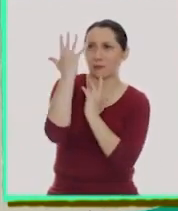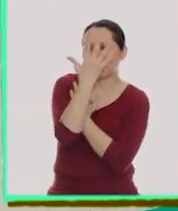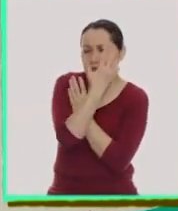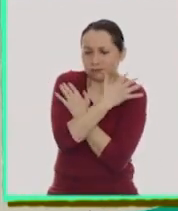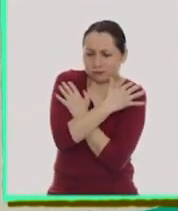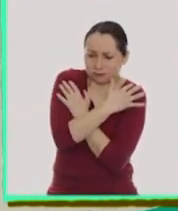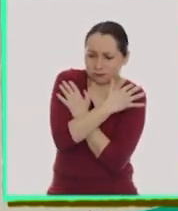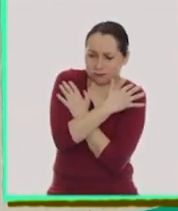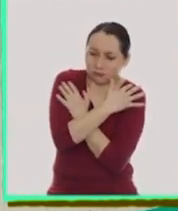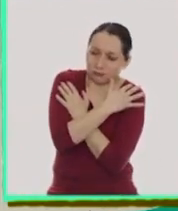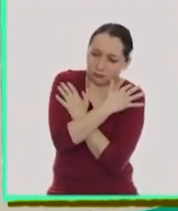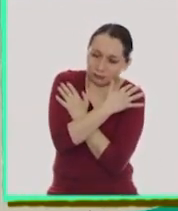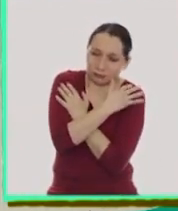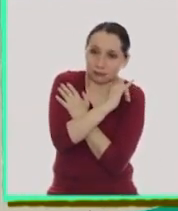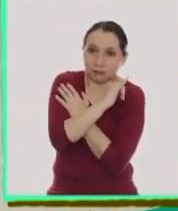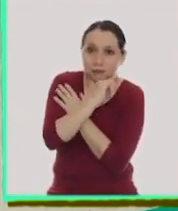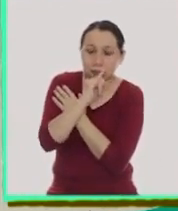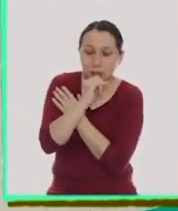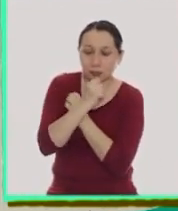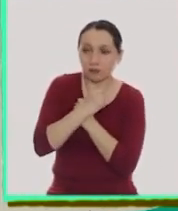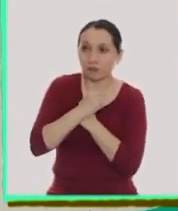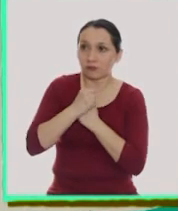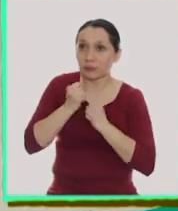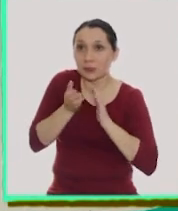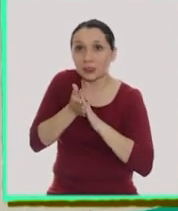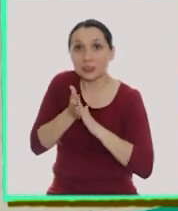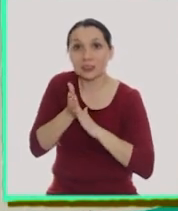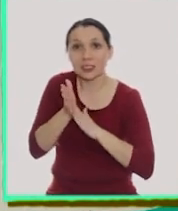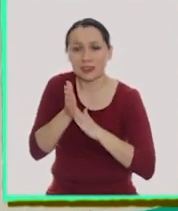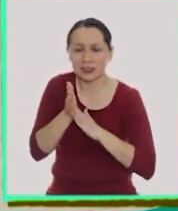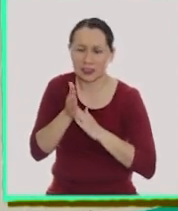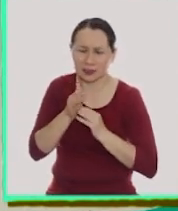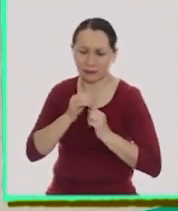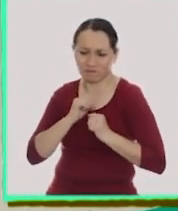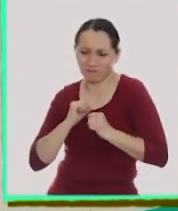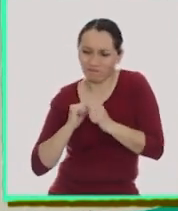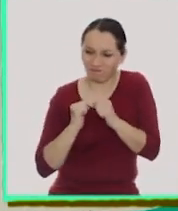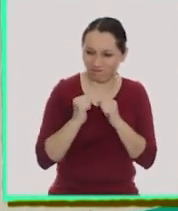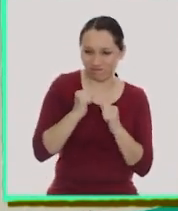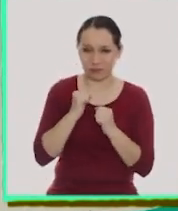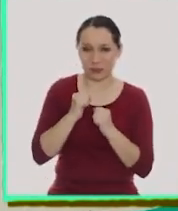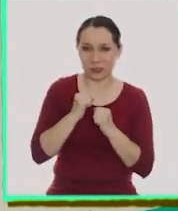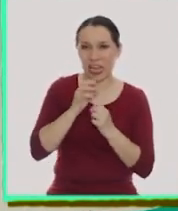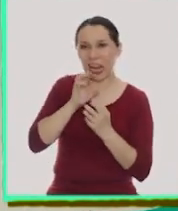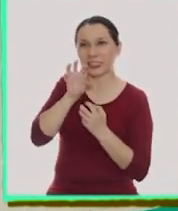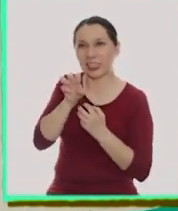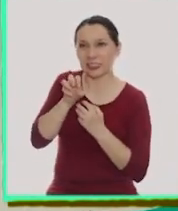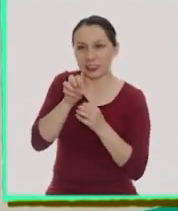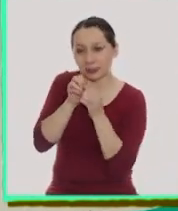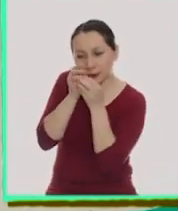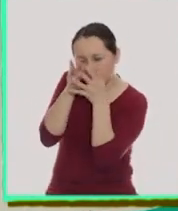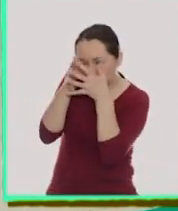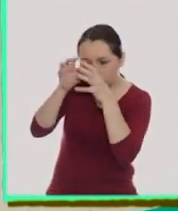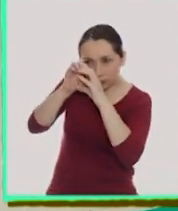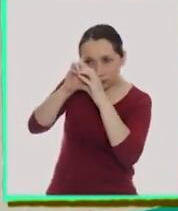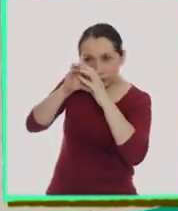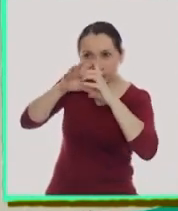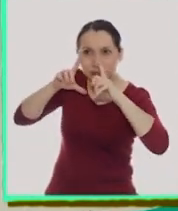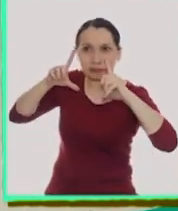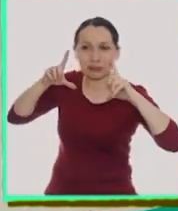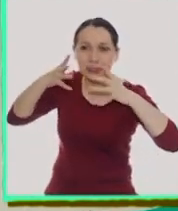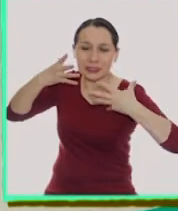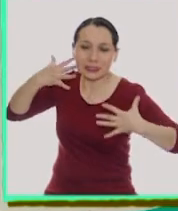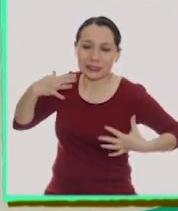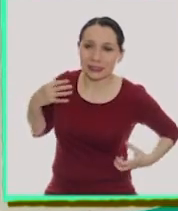en el capullo hasta que es momento de salir y con movimientos y su boca abre un